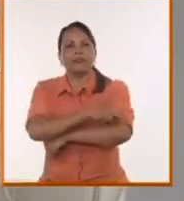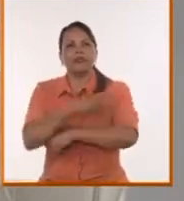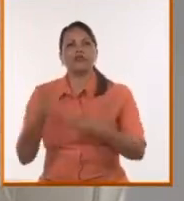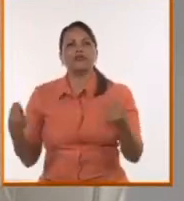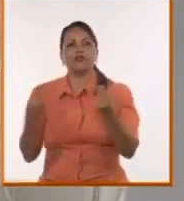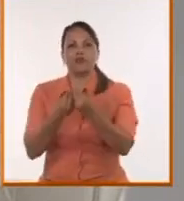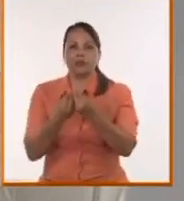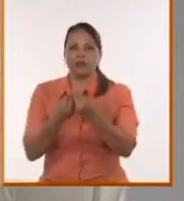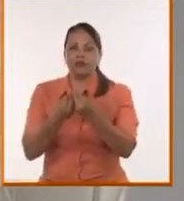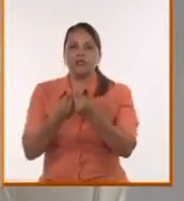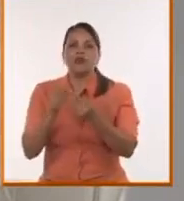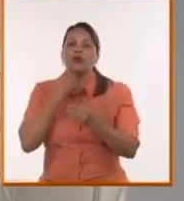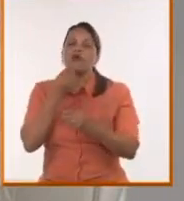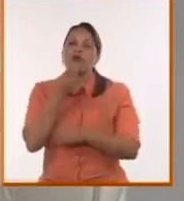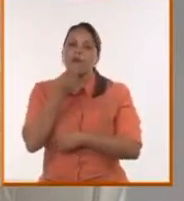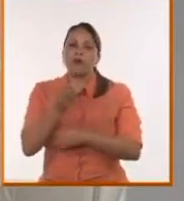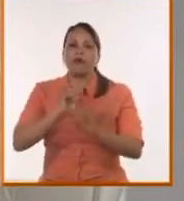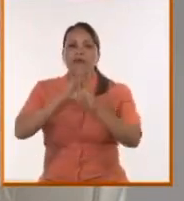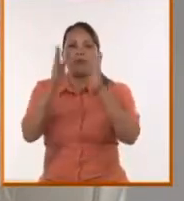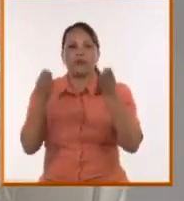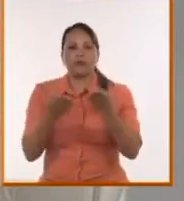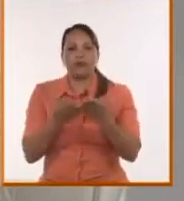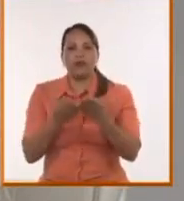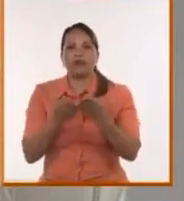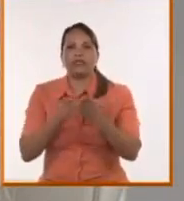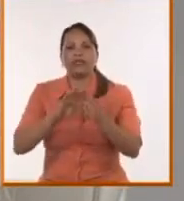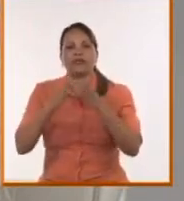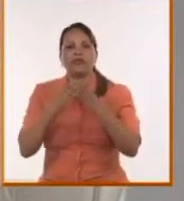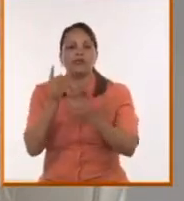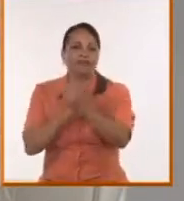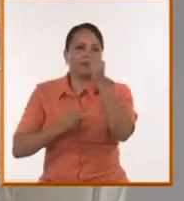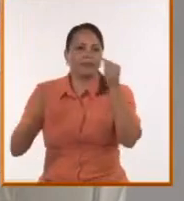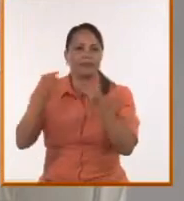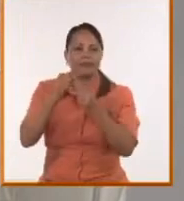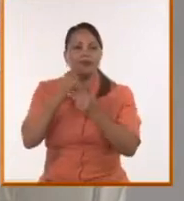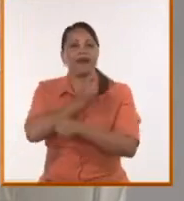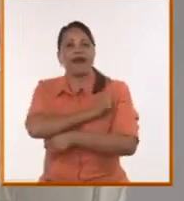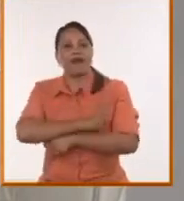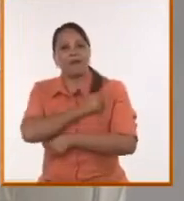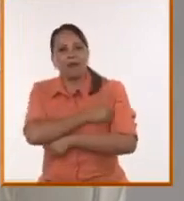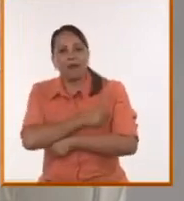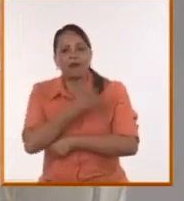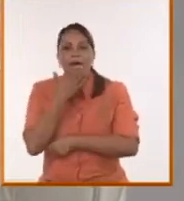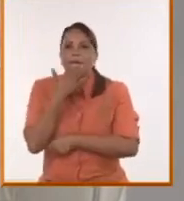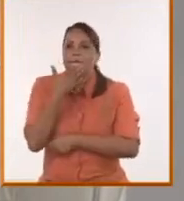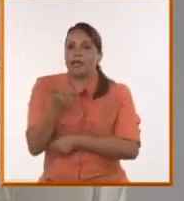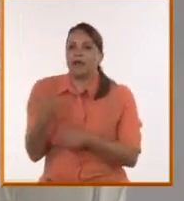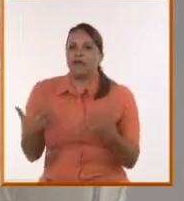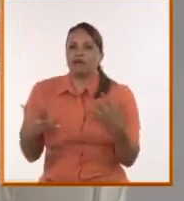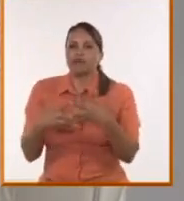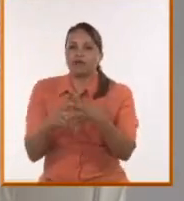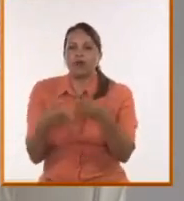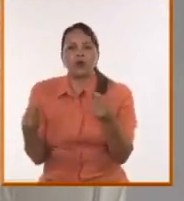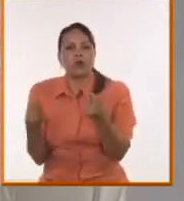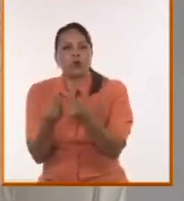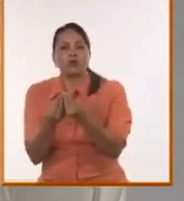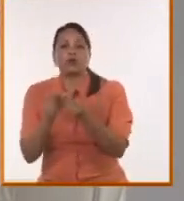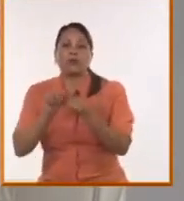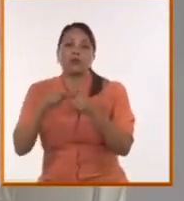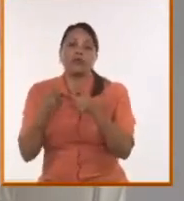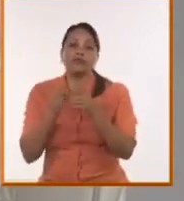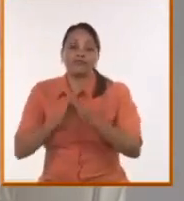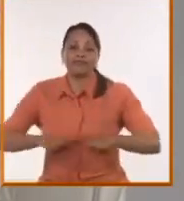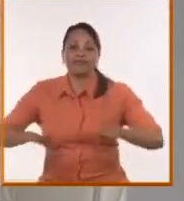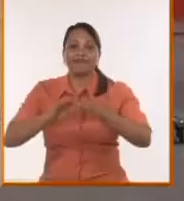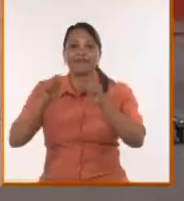fuera posible mundial, por la construcción de los tejidos del amor, y hacerlo eso cada vez más abrazados. Y por eso también estamos aquí. Así